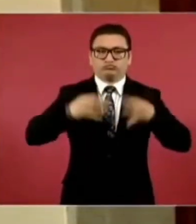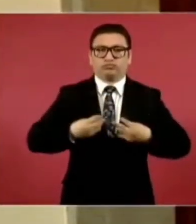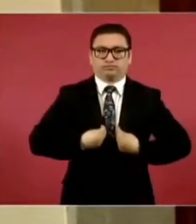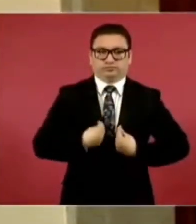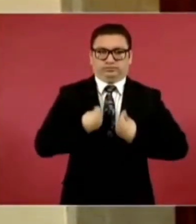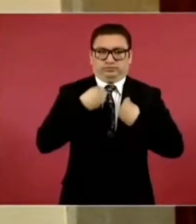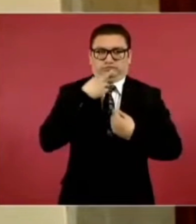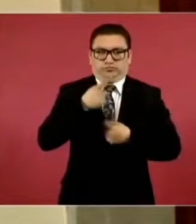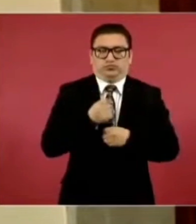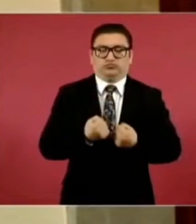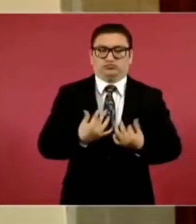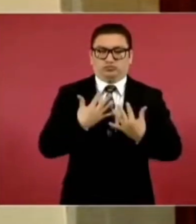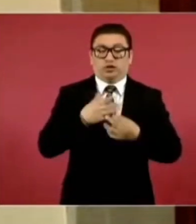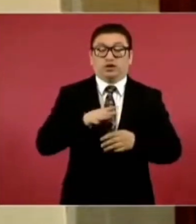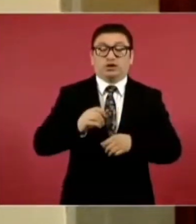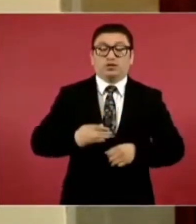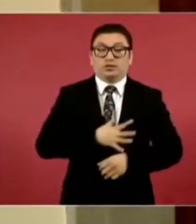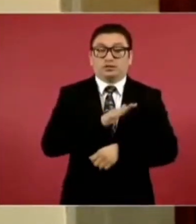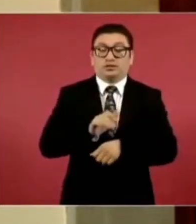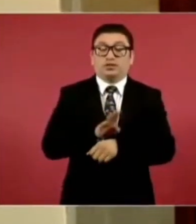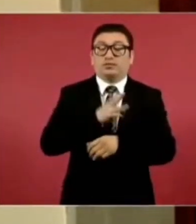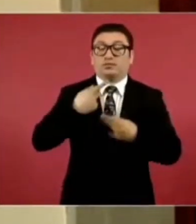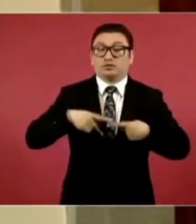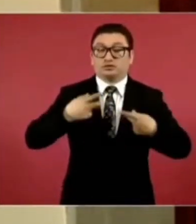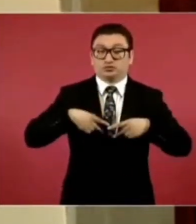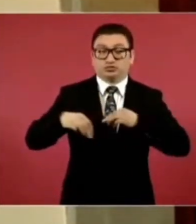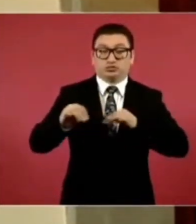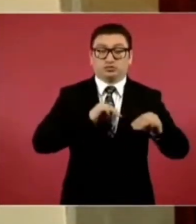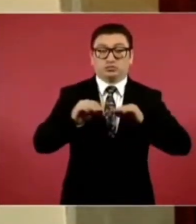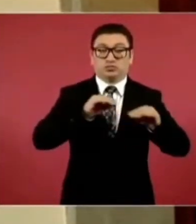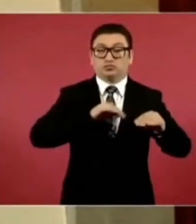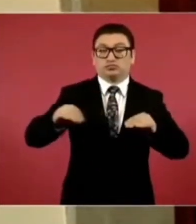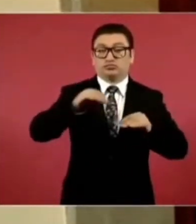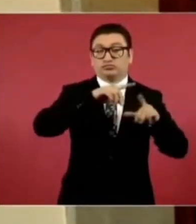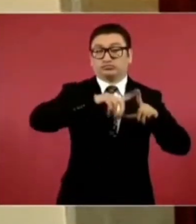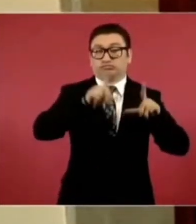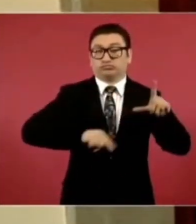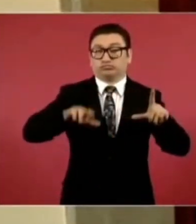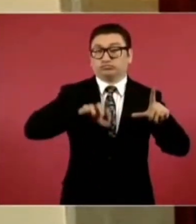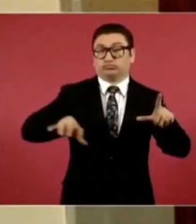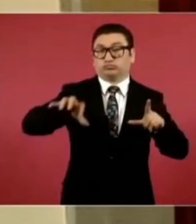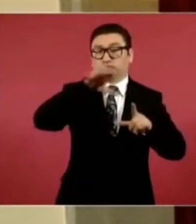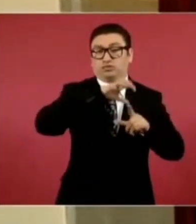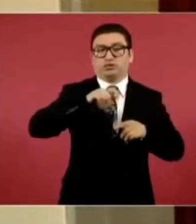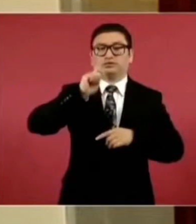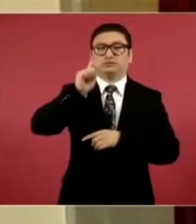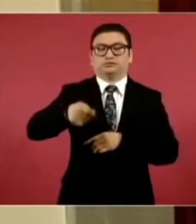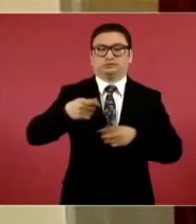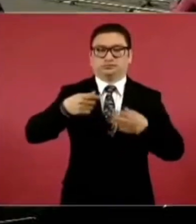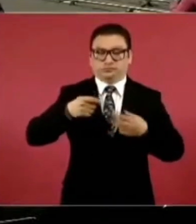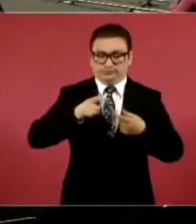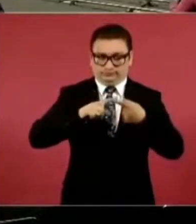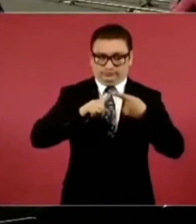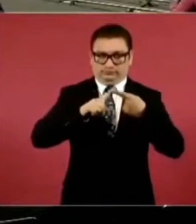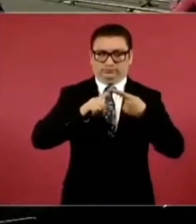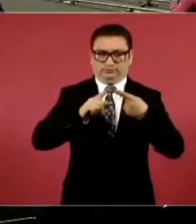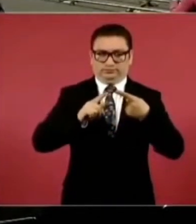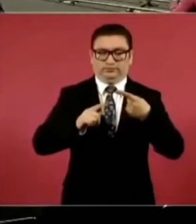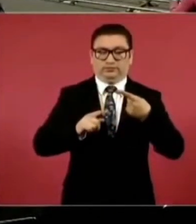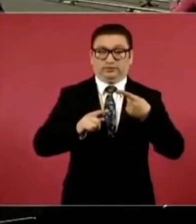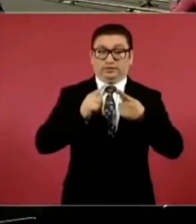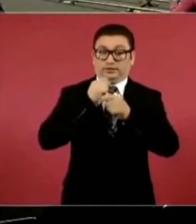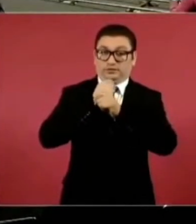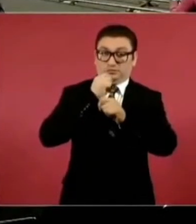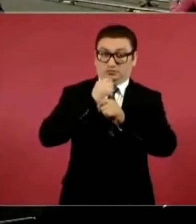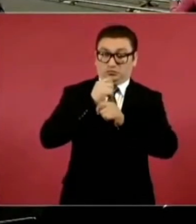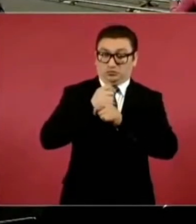bienestar y la movilidad de las personas en virtud de que representa uno un transporte